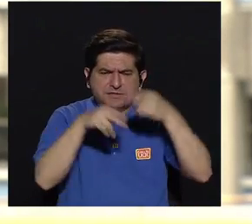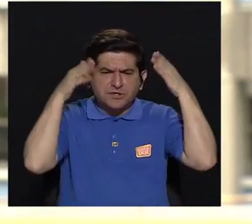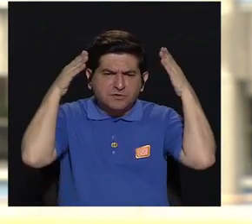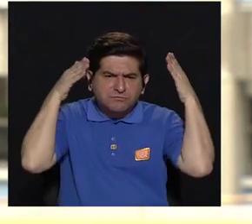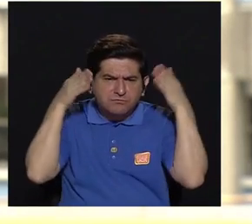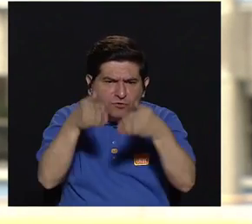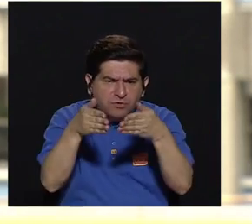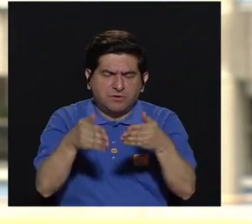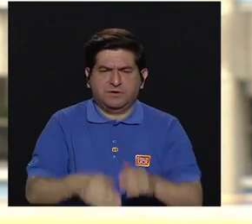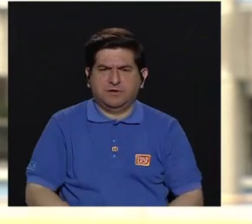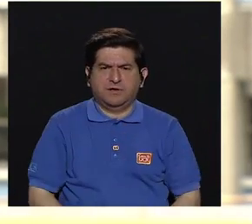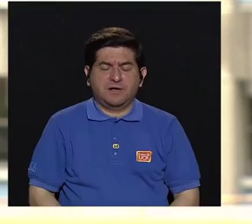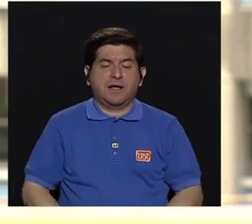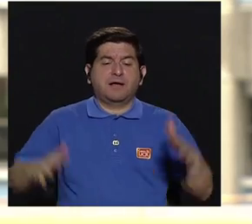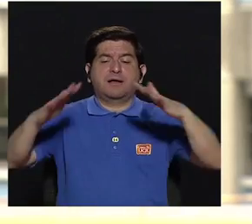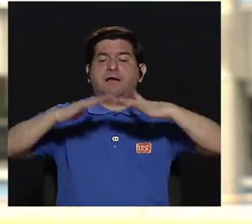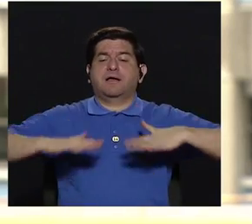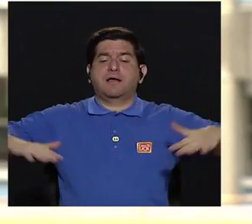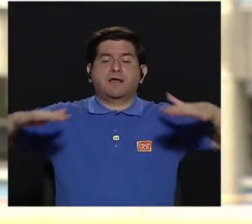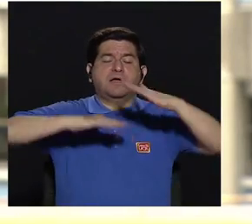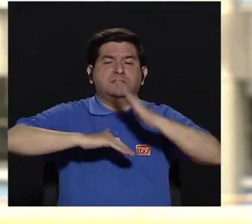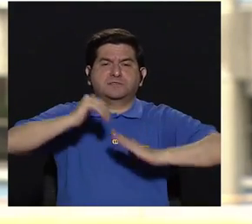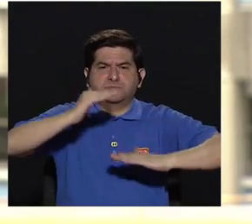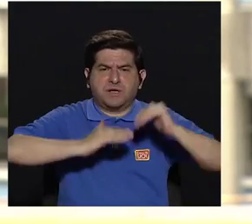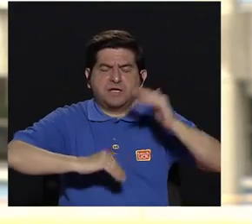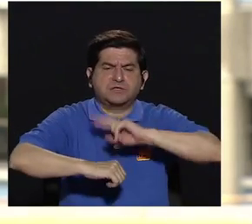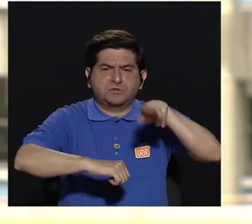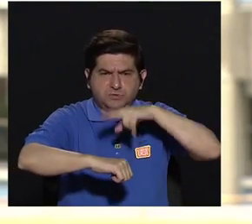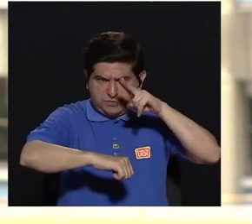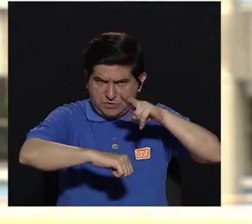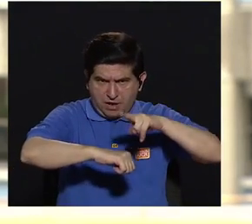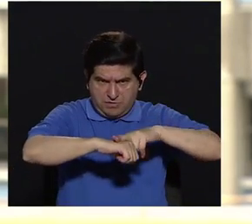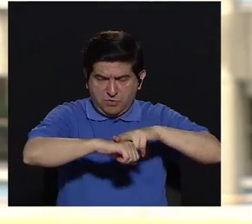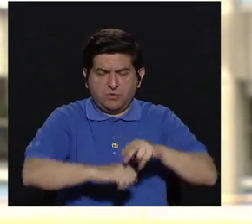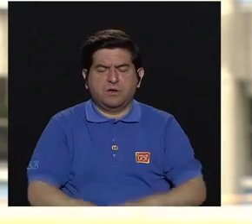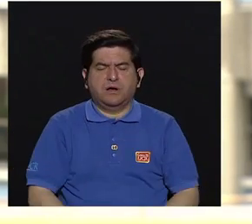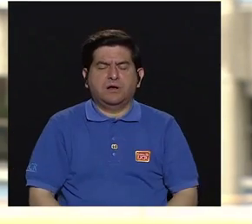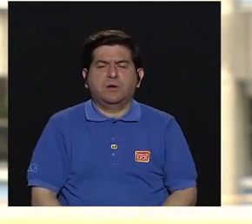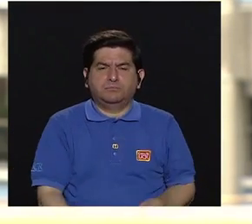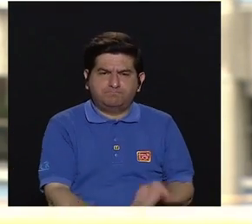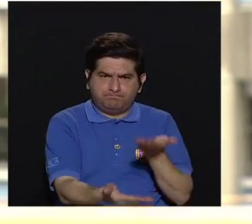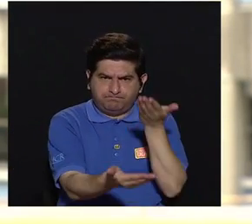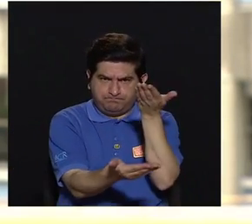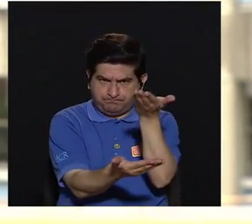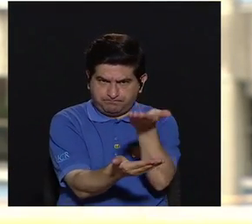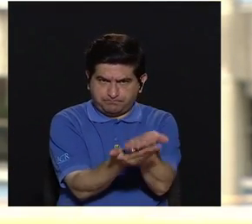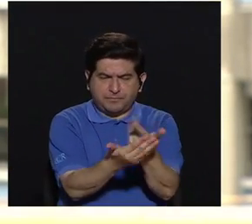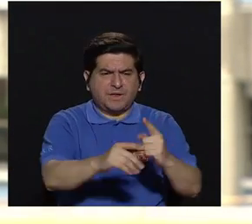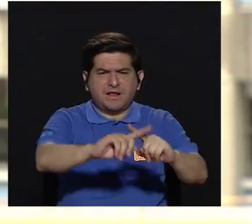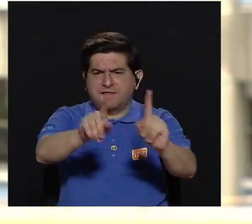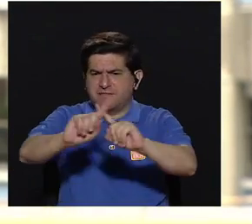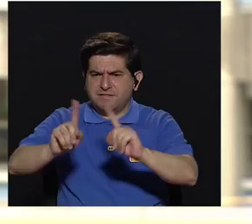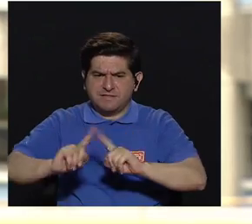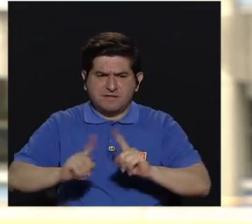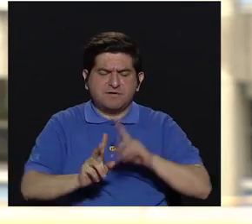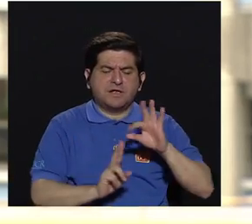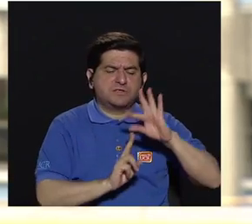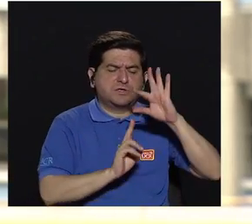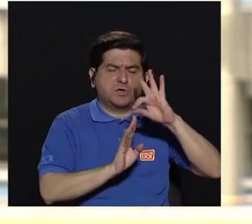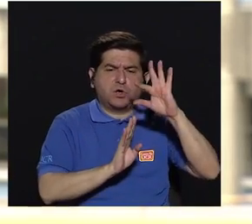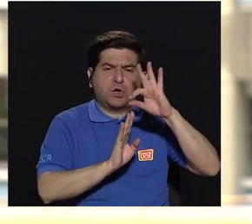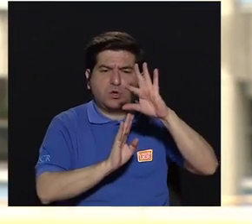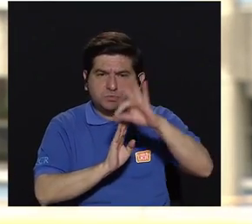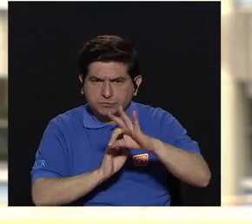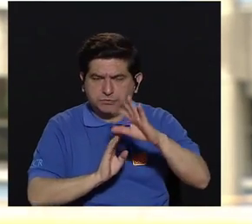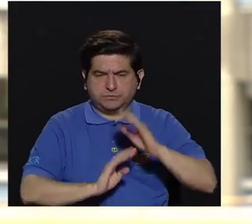orienta hacia dotar un espacio construido y natural que ofrezca diversidad de